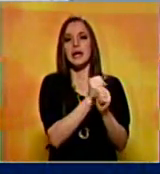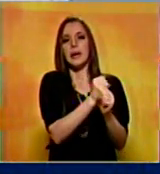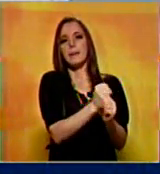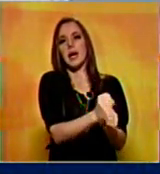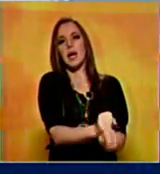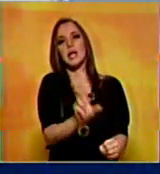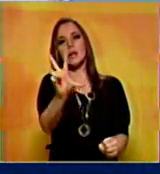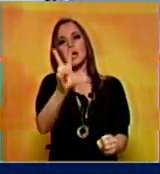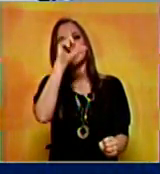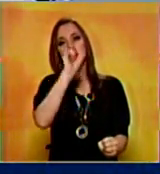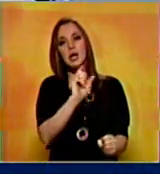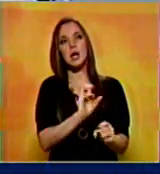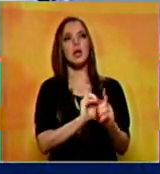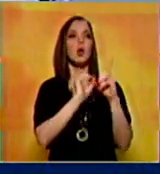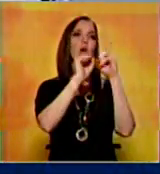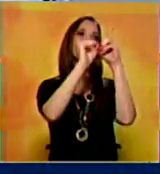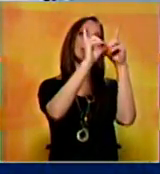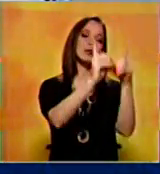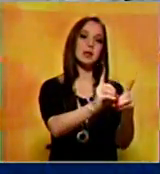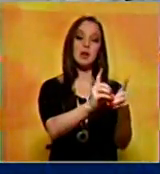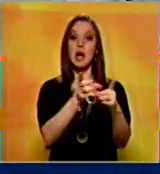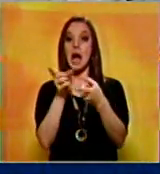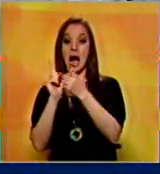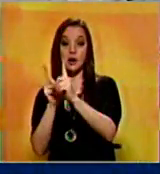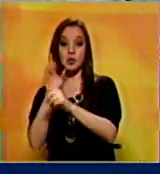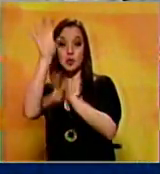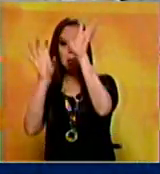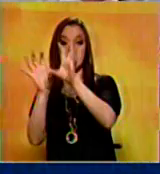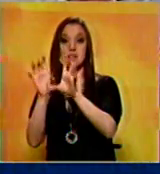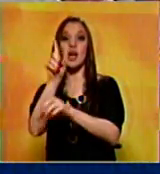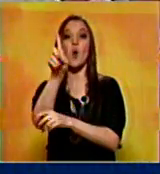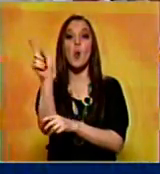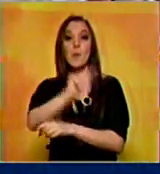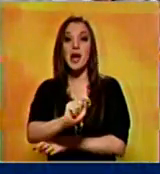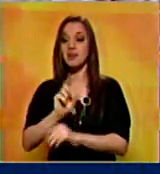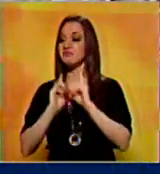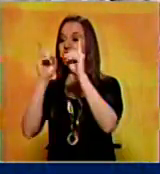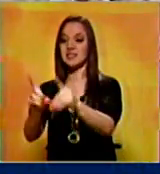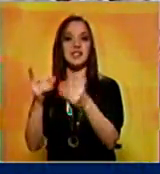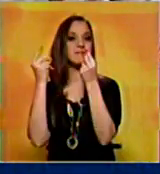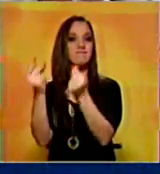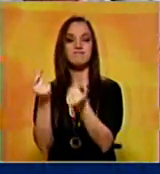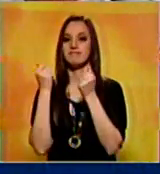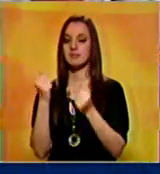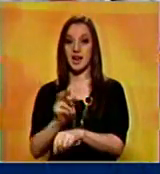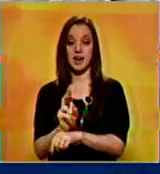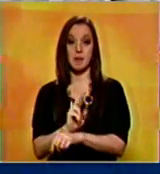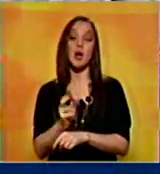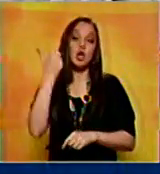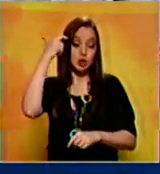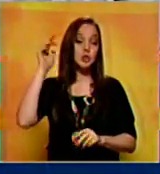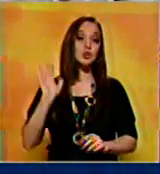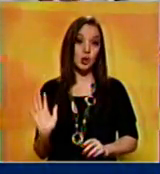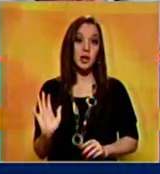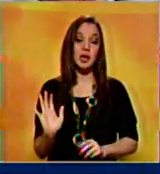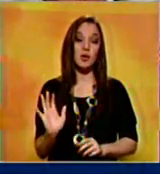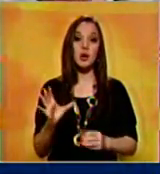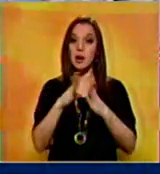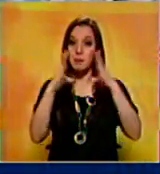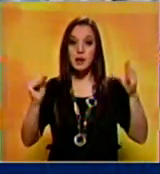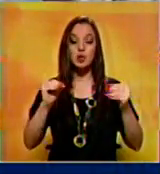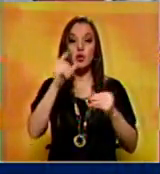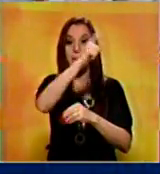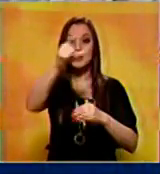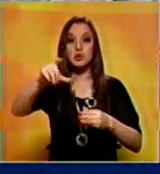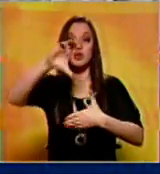decisión y otros que esa misma decisión la toman en un mes. Y creo que es una lección para todos los latinoamericanos